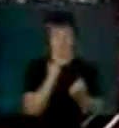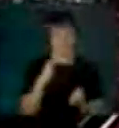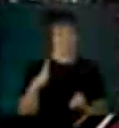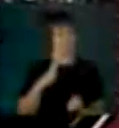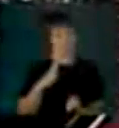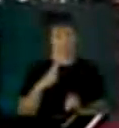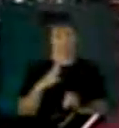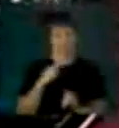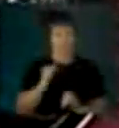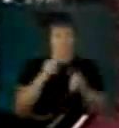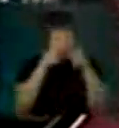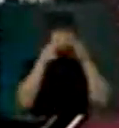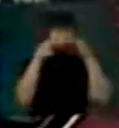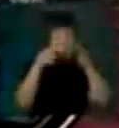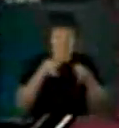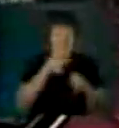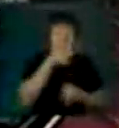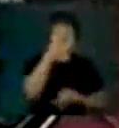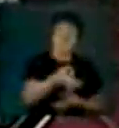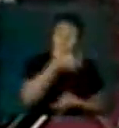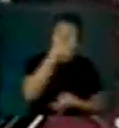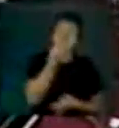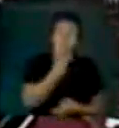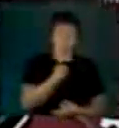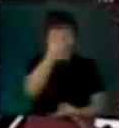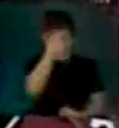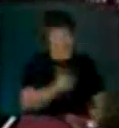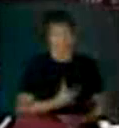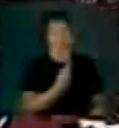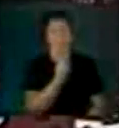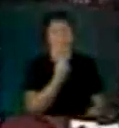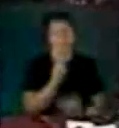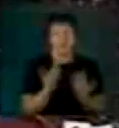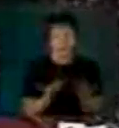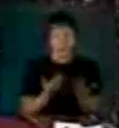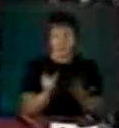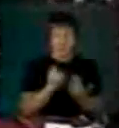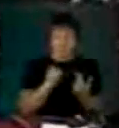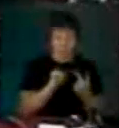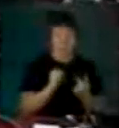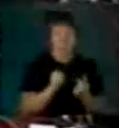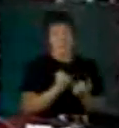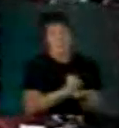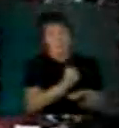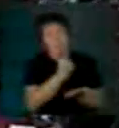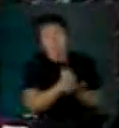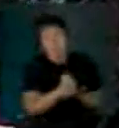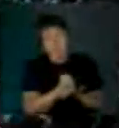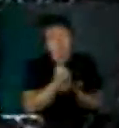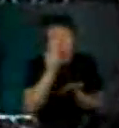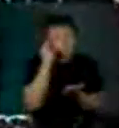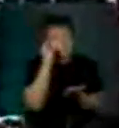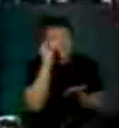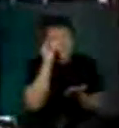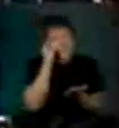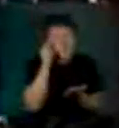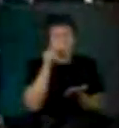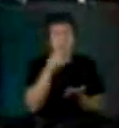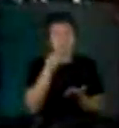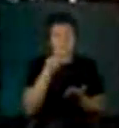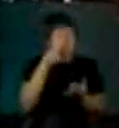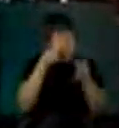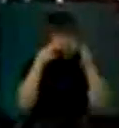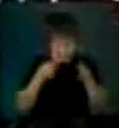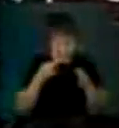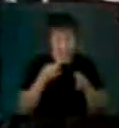Más sincero en nuestros discursos políticos, llevando lo que decimos un poco más cerca de lo que